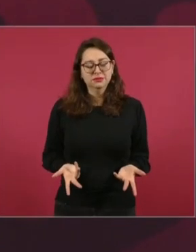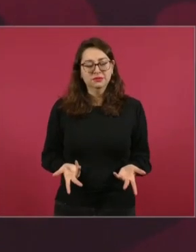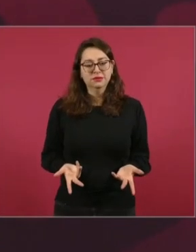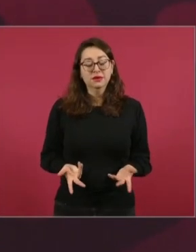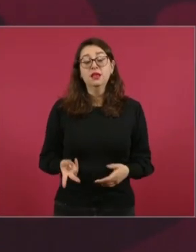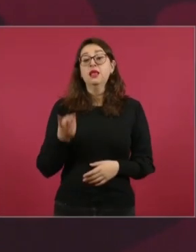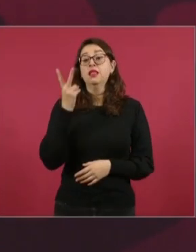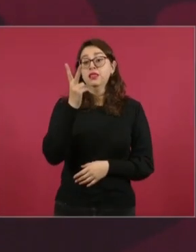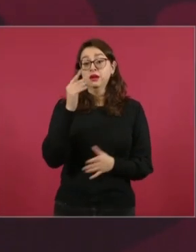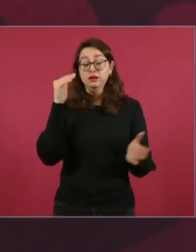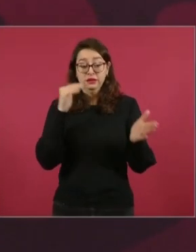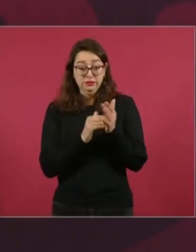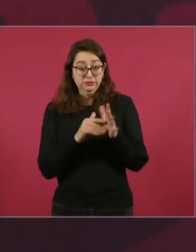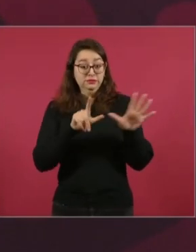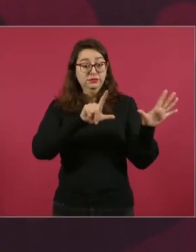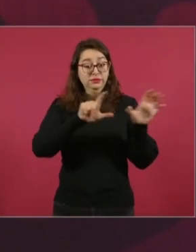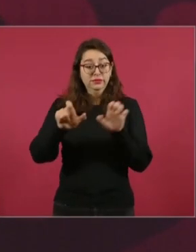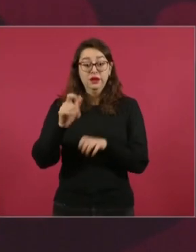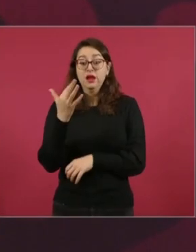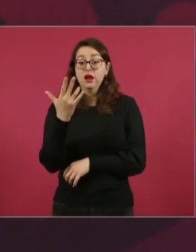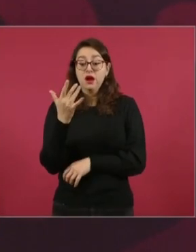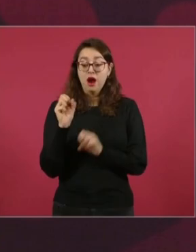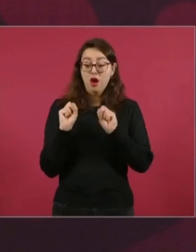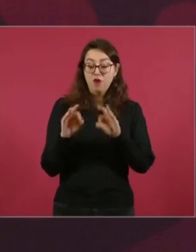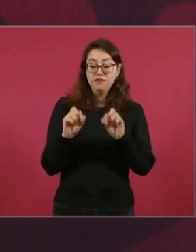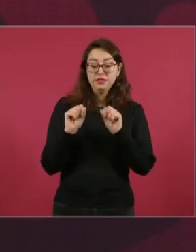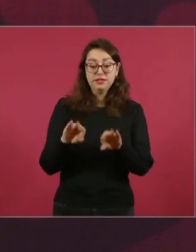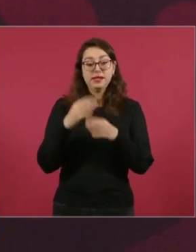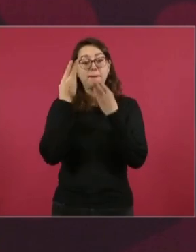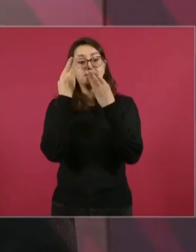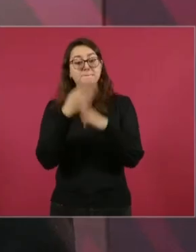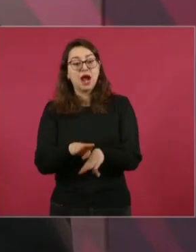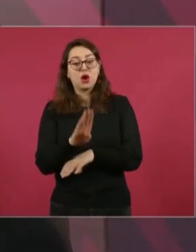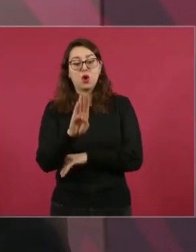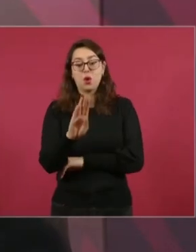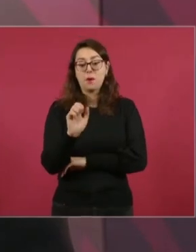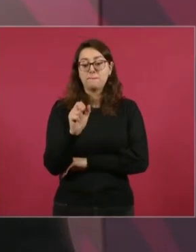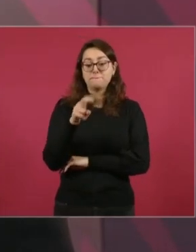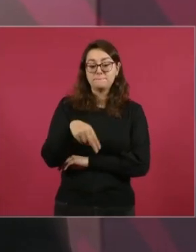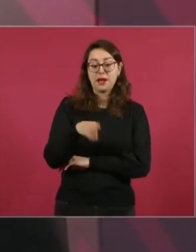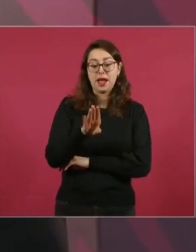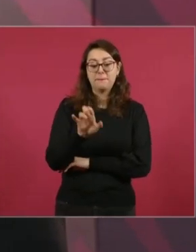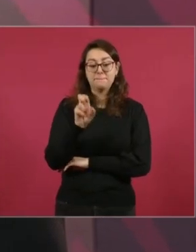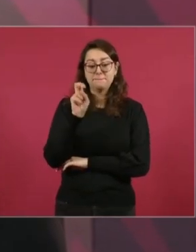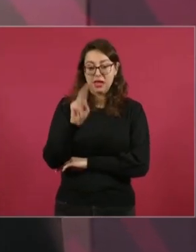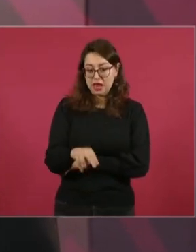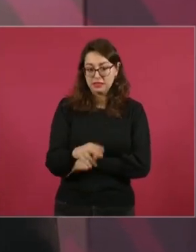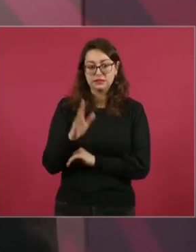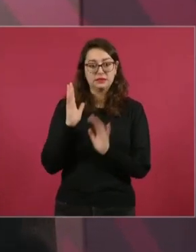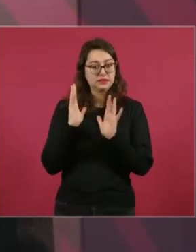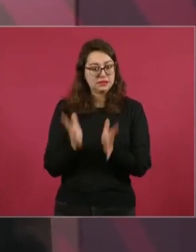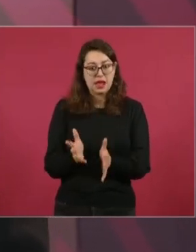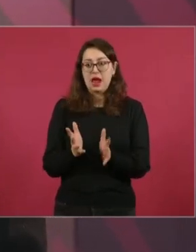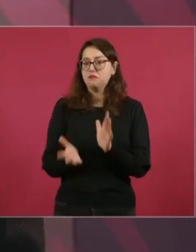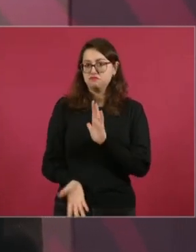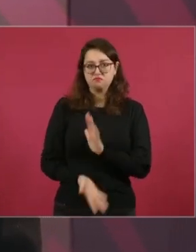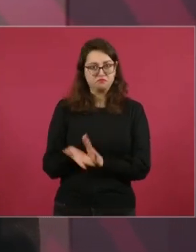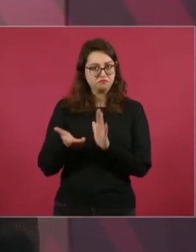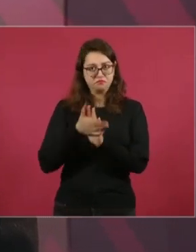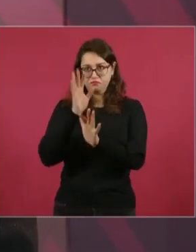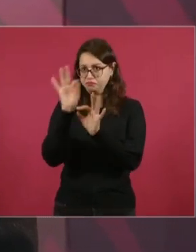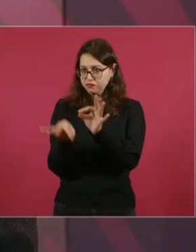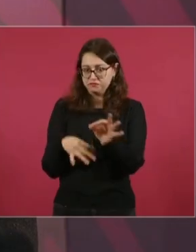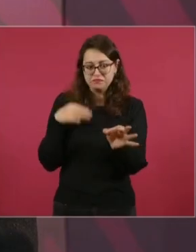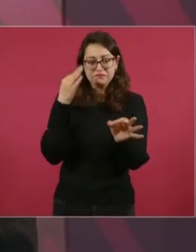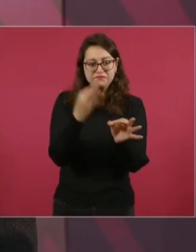sucursales del Banco del Bienestar, construidas hoy por los ingenieros militares.